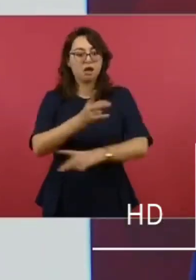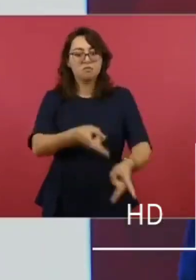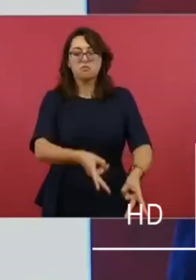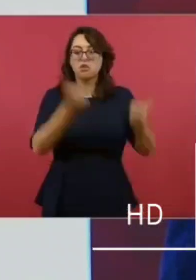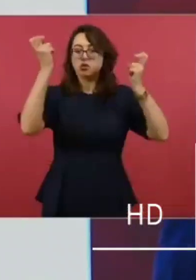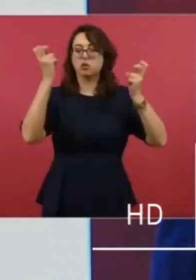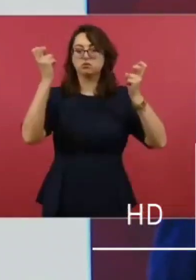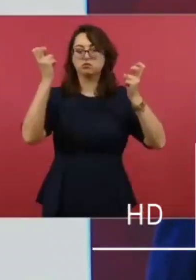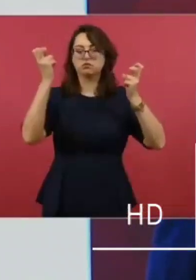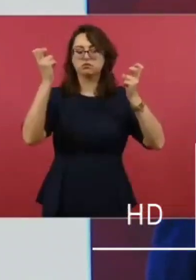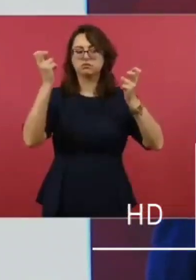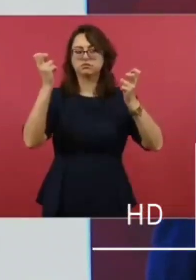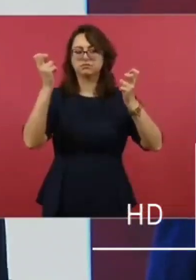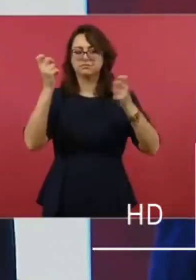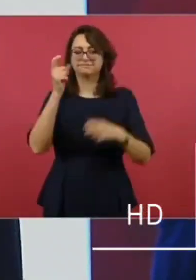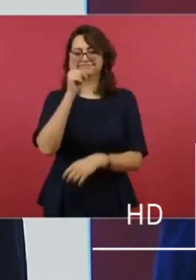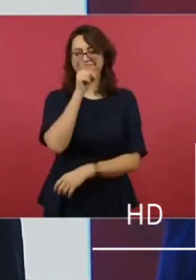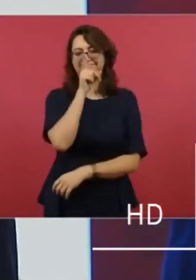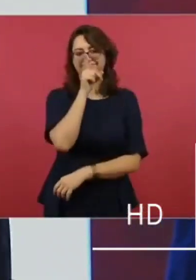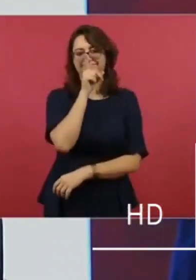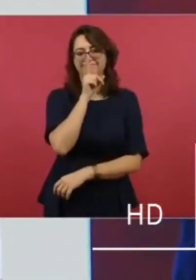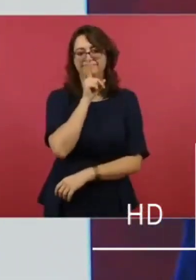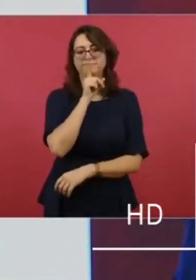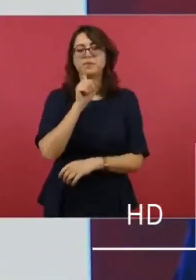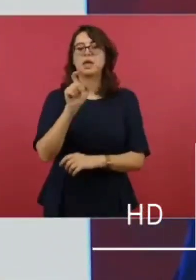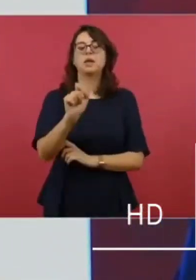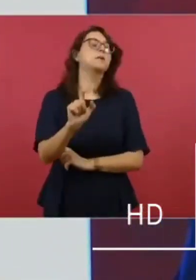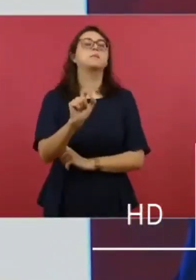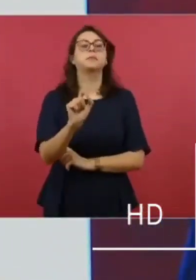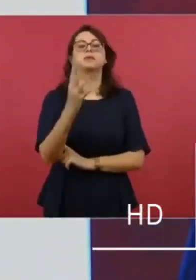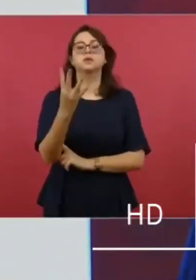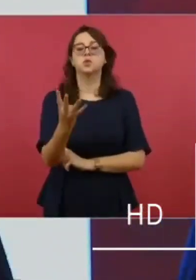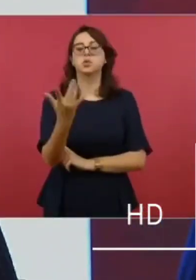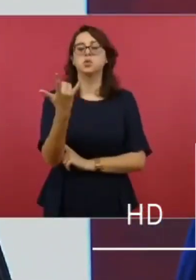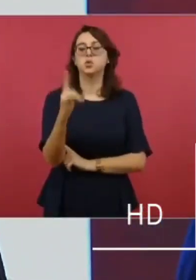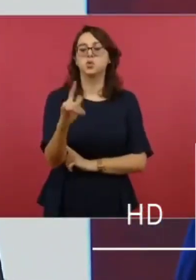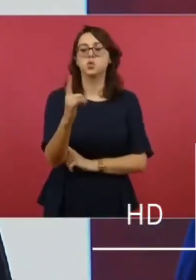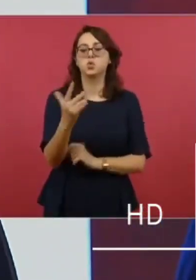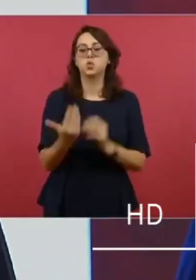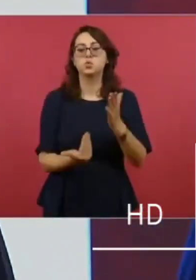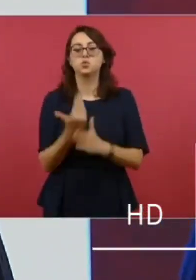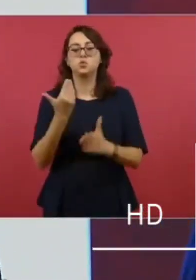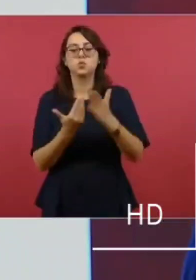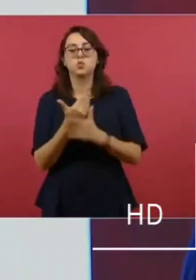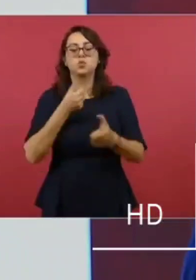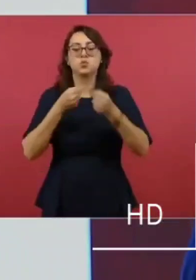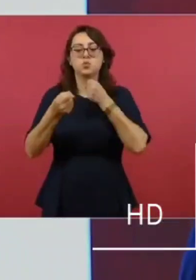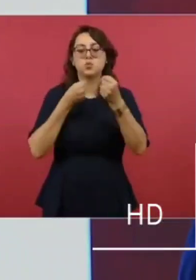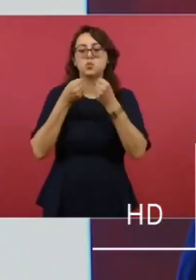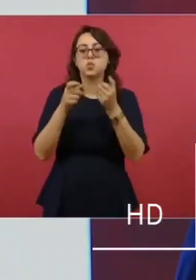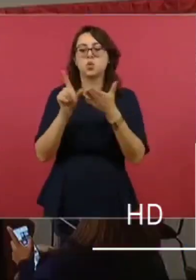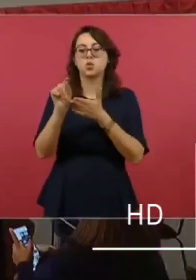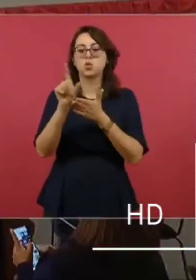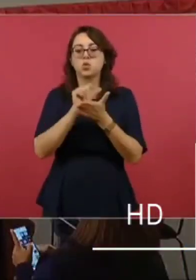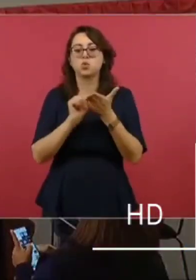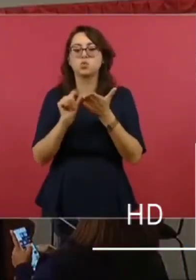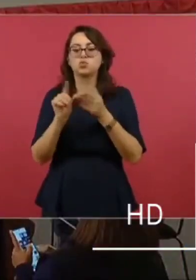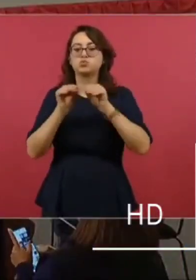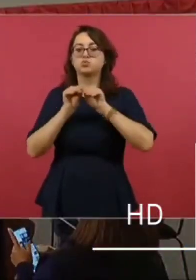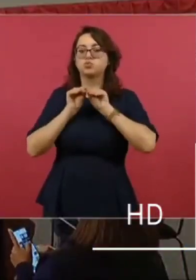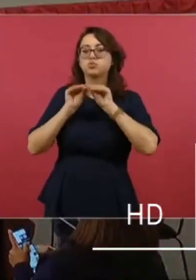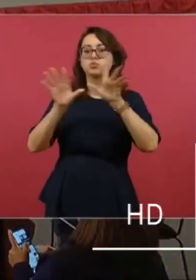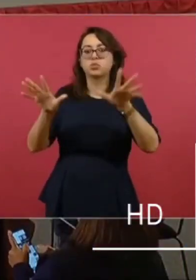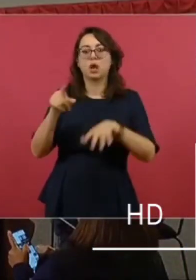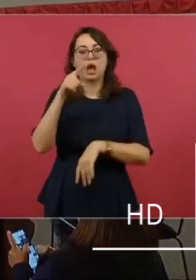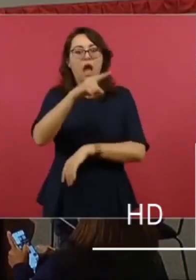existió el veinticuatro de julio por la mañana el reportero Carlos Jiménez difundió un tuit en el que aseguraba que